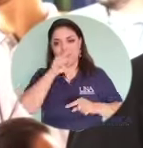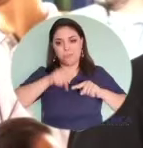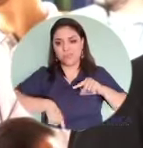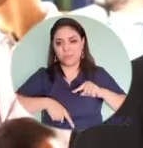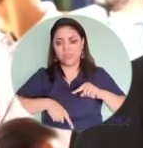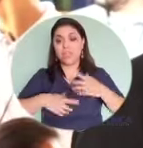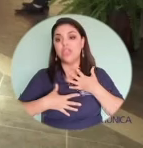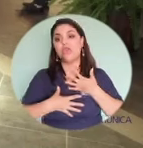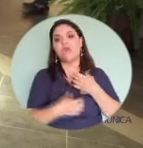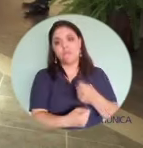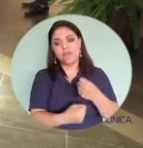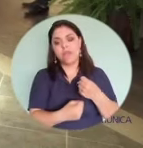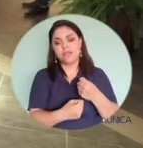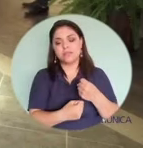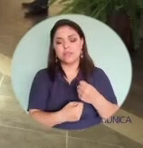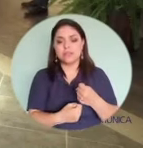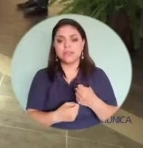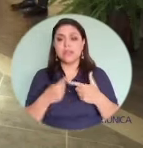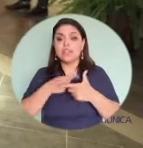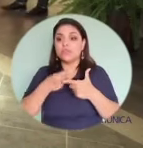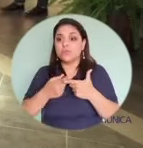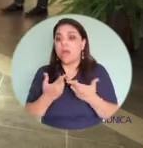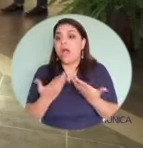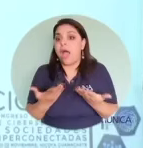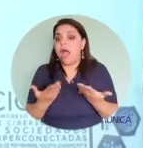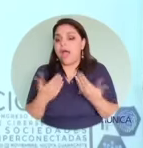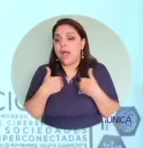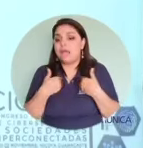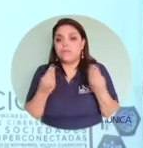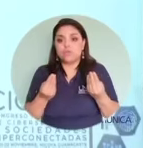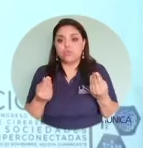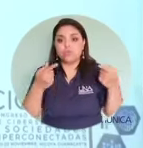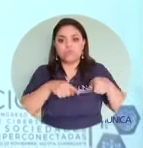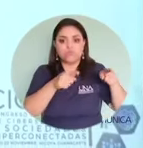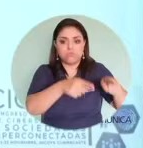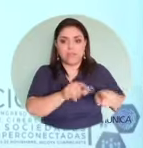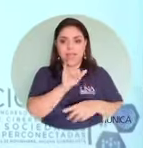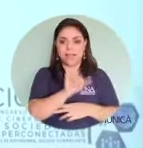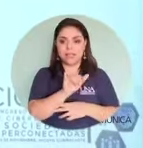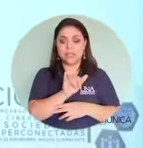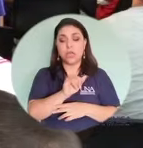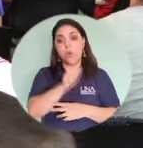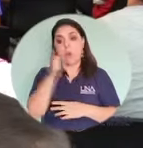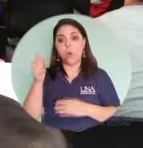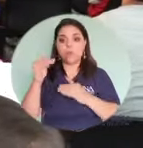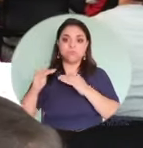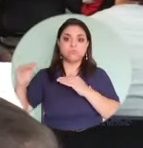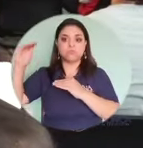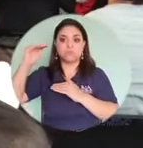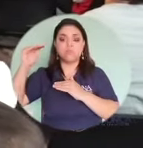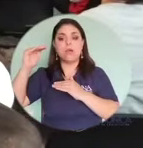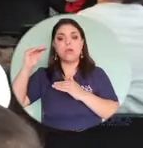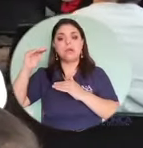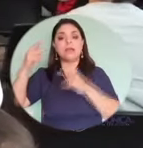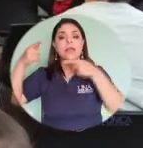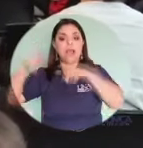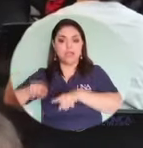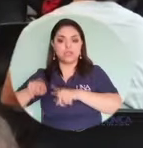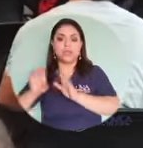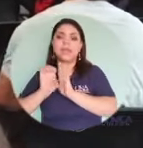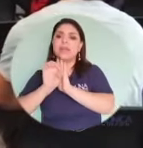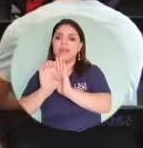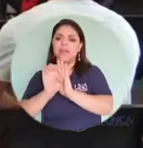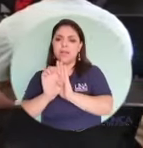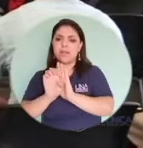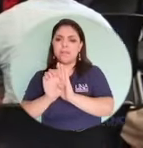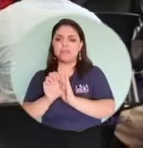entre el bien y el mal, y confían. Entonces, hay muchos casos de ese tipo, hasta casos un poco más